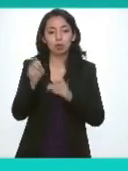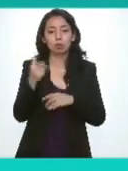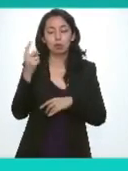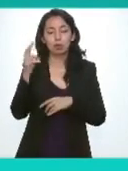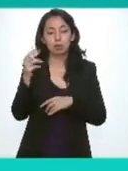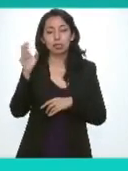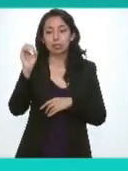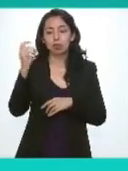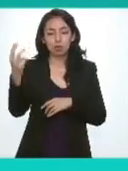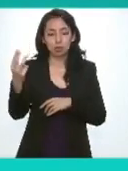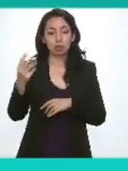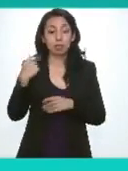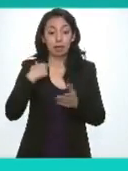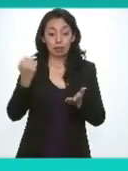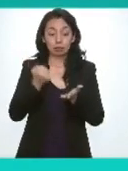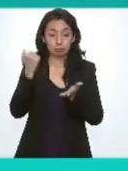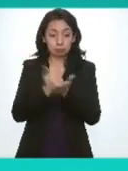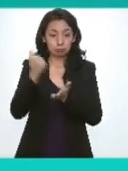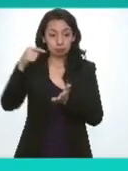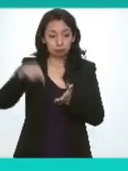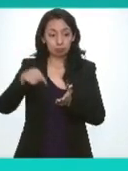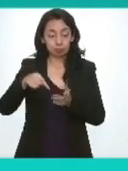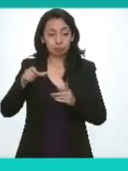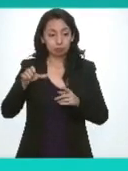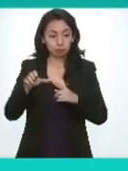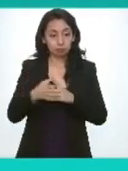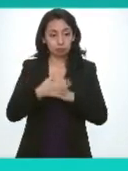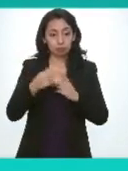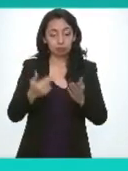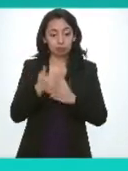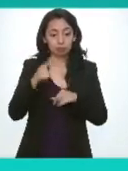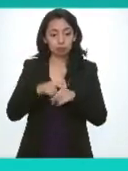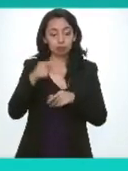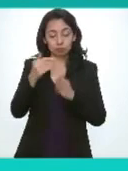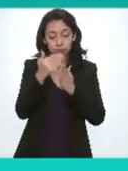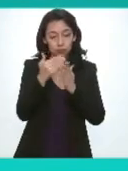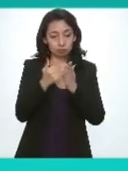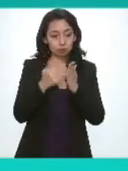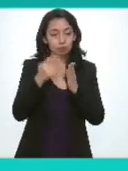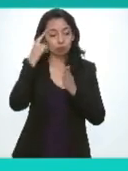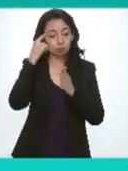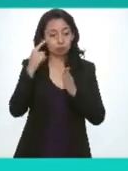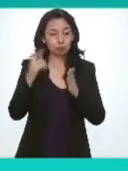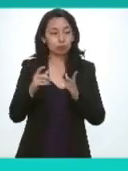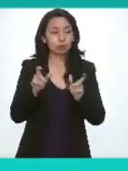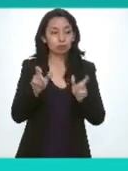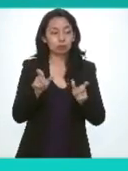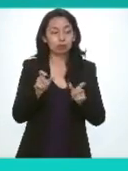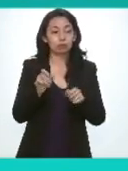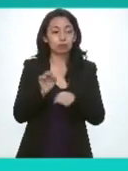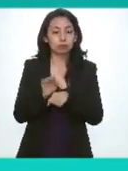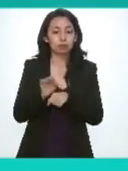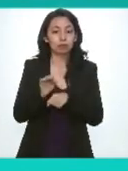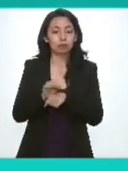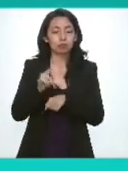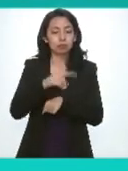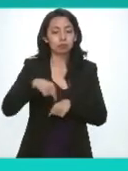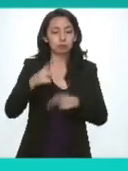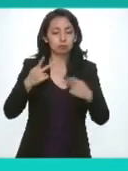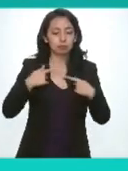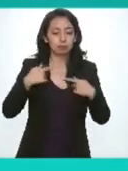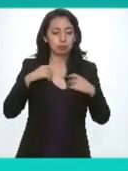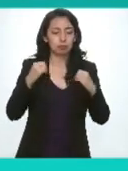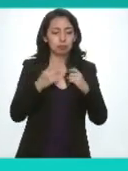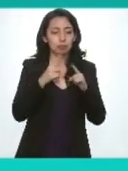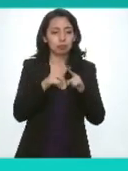veintitrés cero tres se aprobó por este consejo nacional remitir los lineamientos para garantizar el funcionamiento de los plenos de los unidos garantes